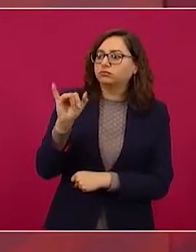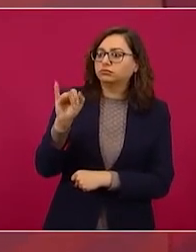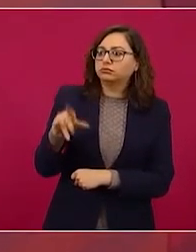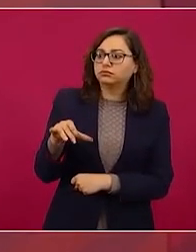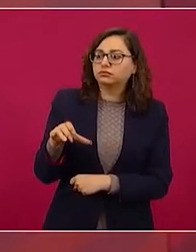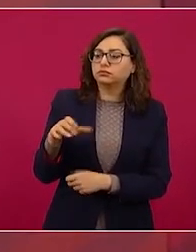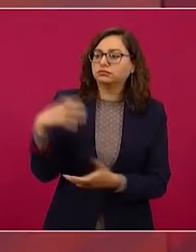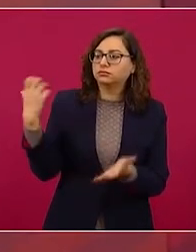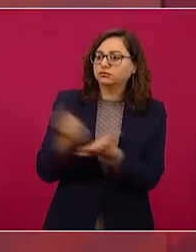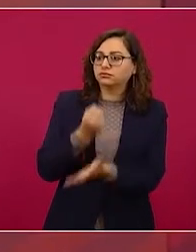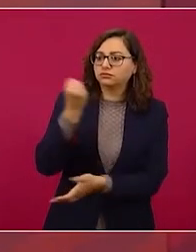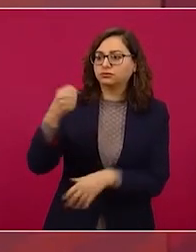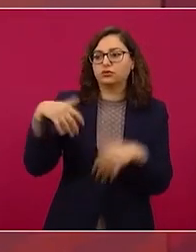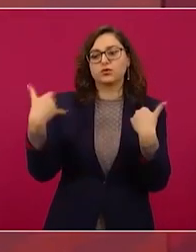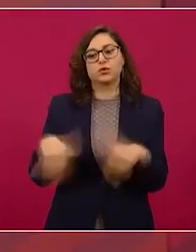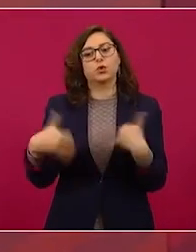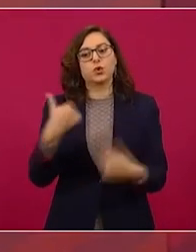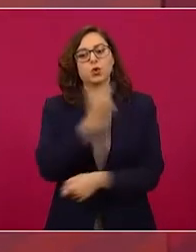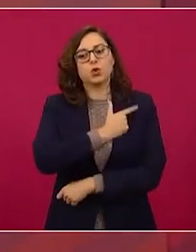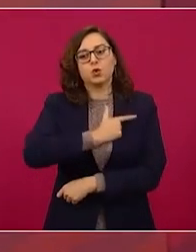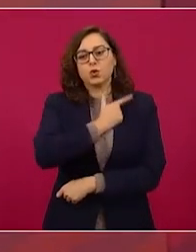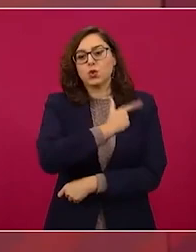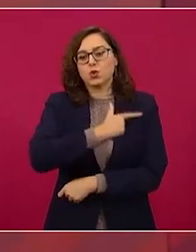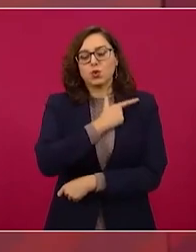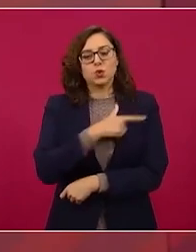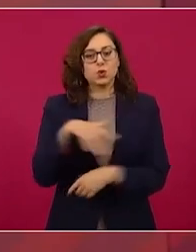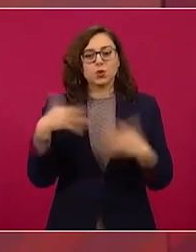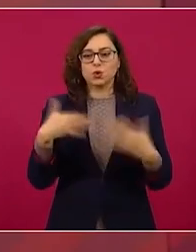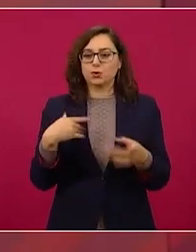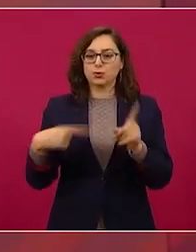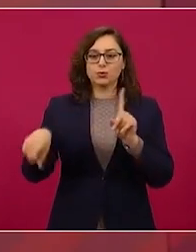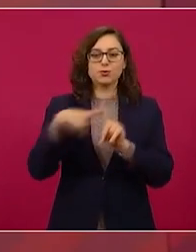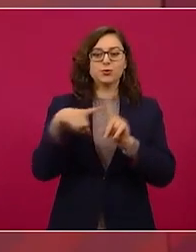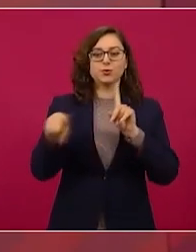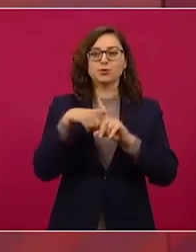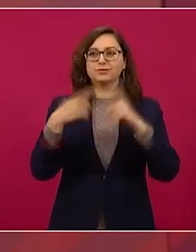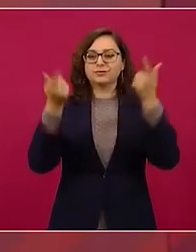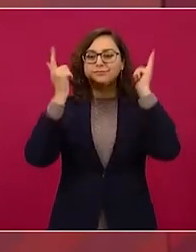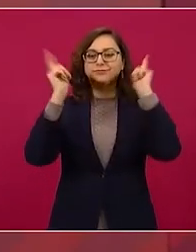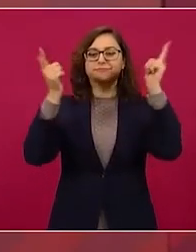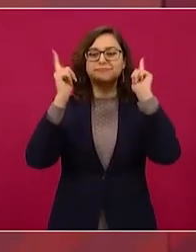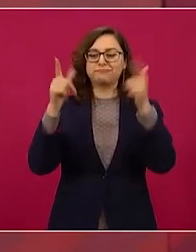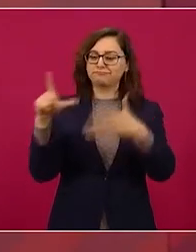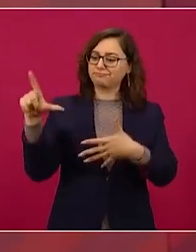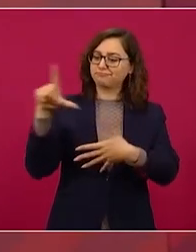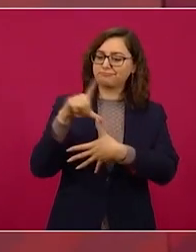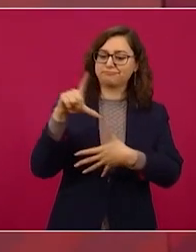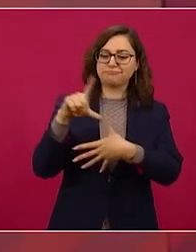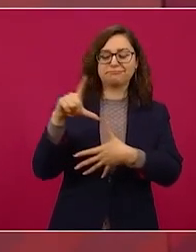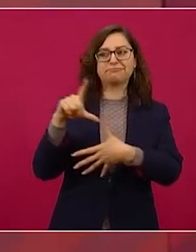muy esperanzador para América Latina.